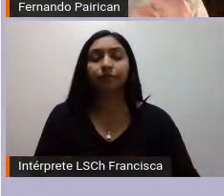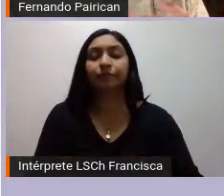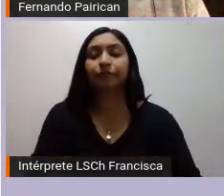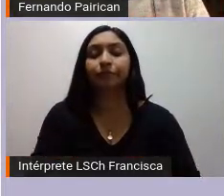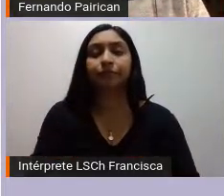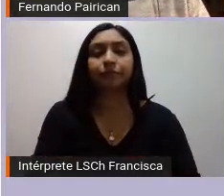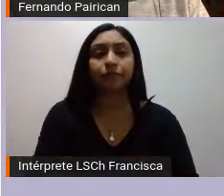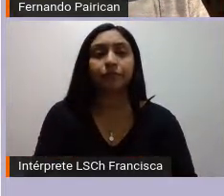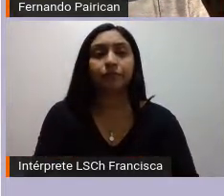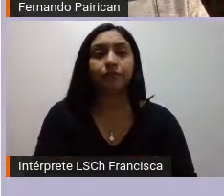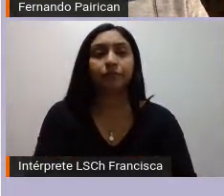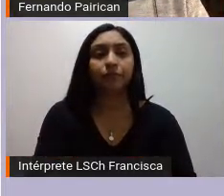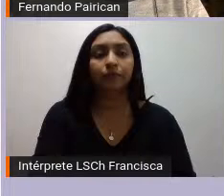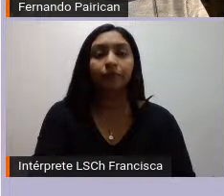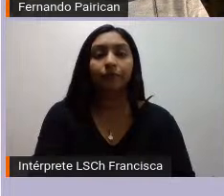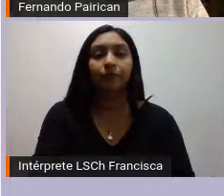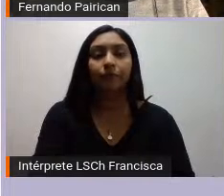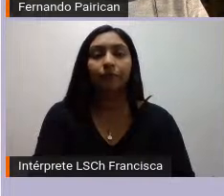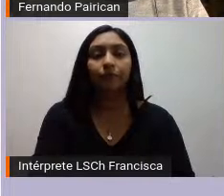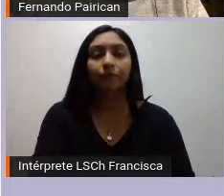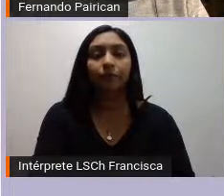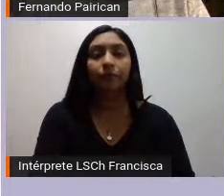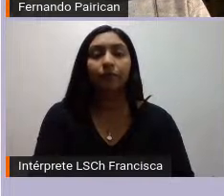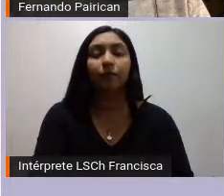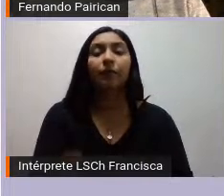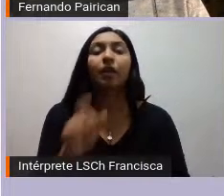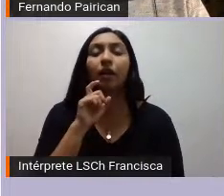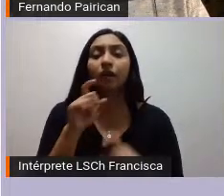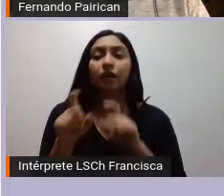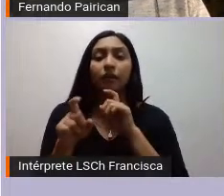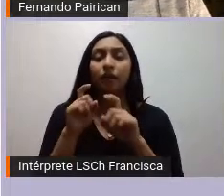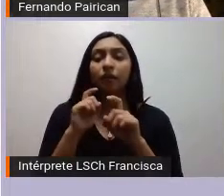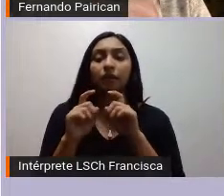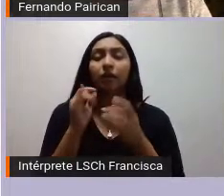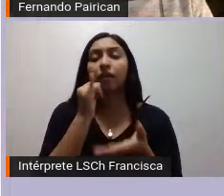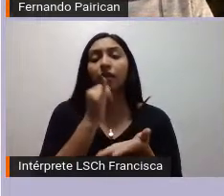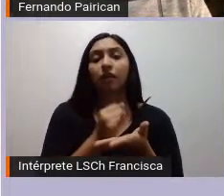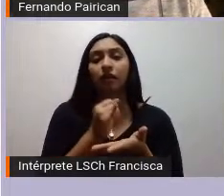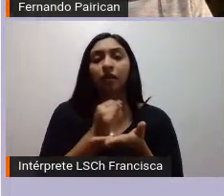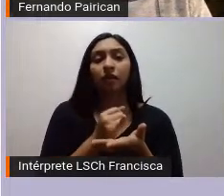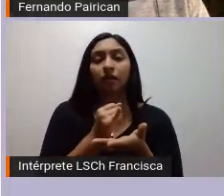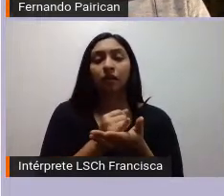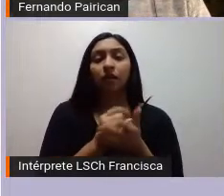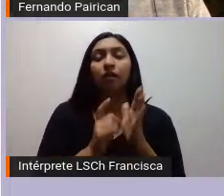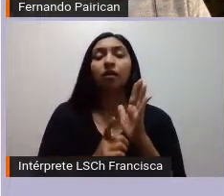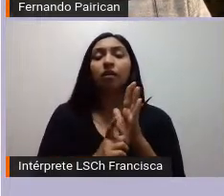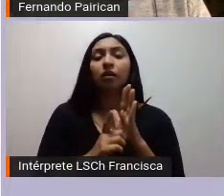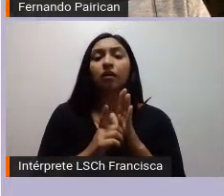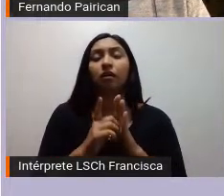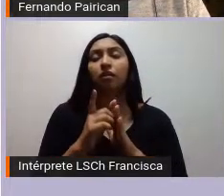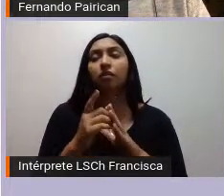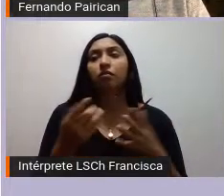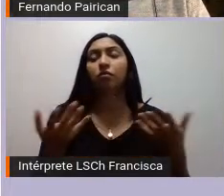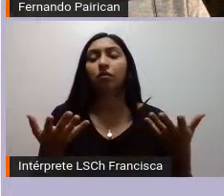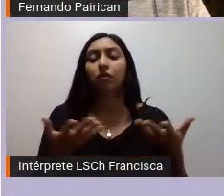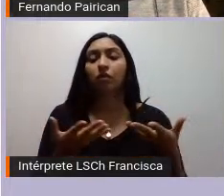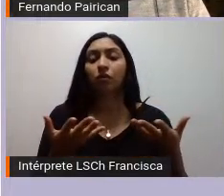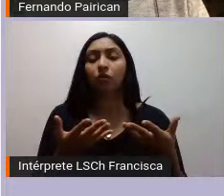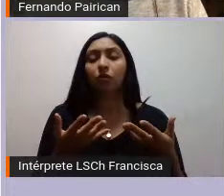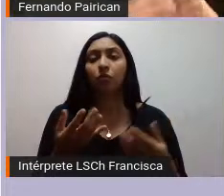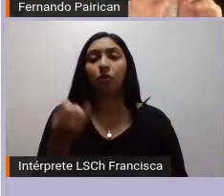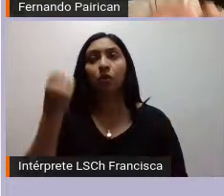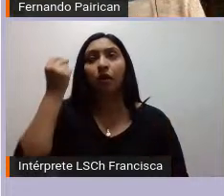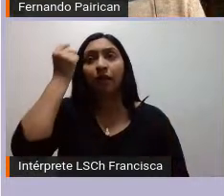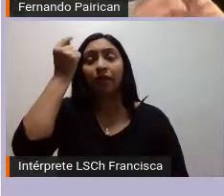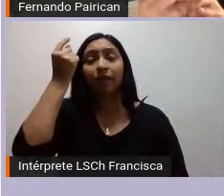se fundamenta de alguna manera una crítica a la institucionalidad y se forja de alguna manera a partir de esta ideología propia que